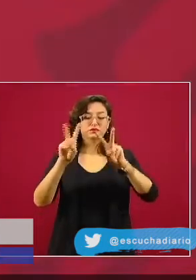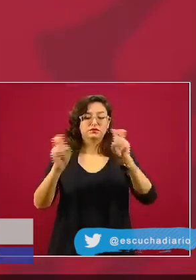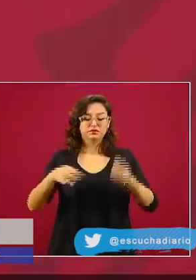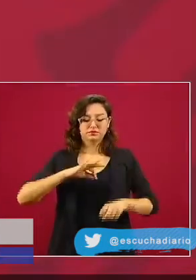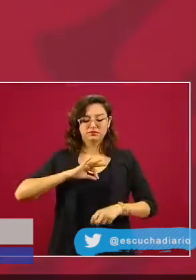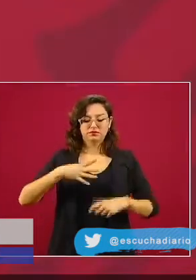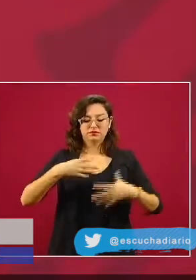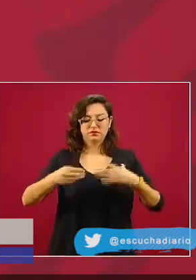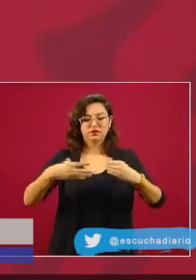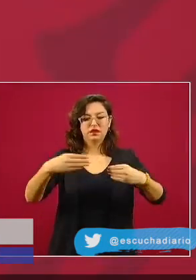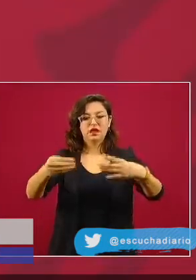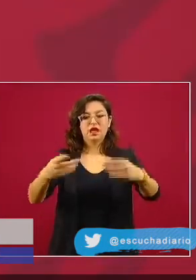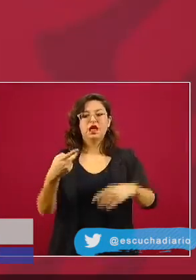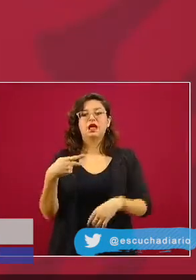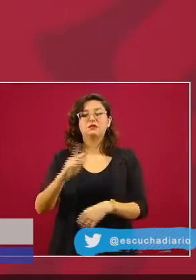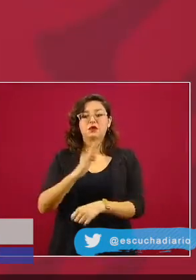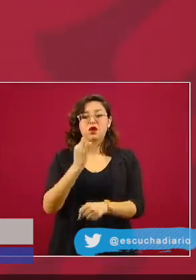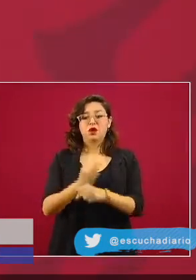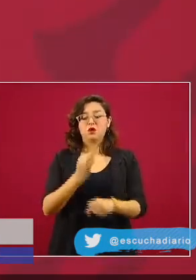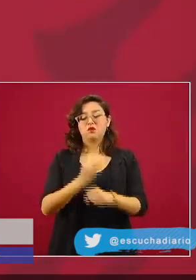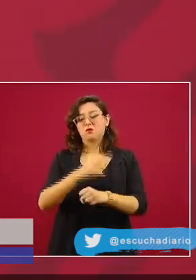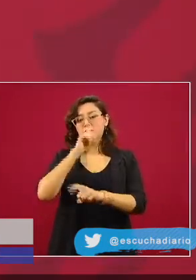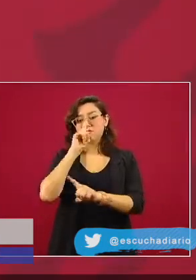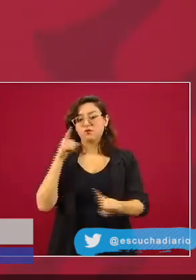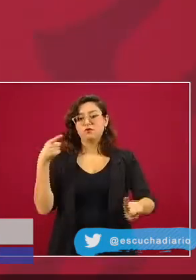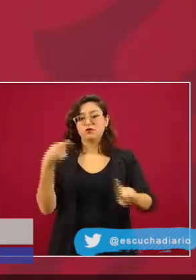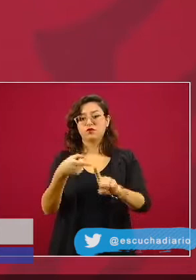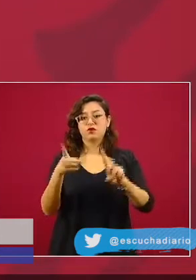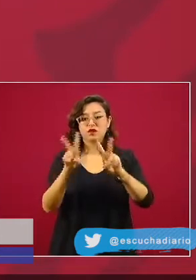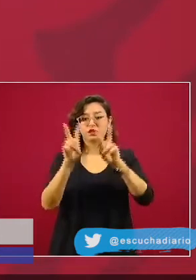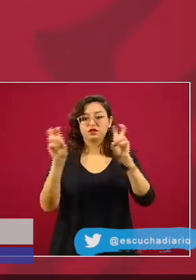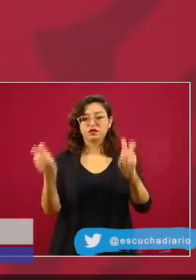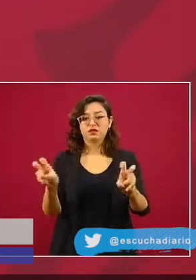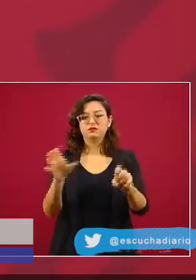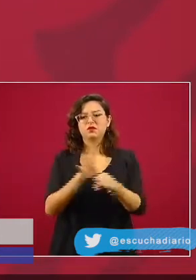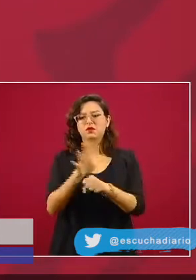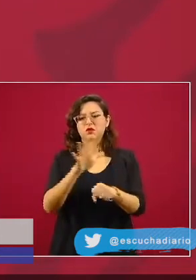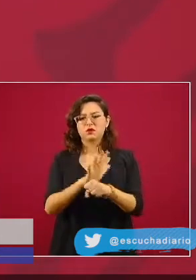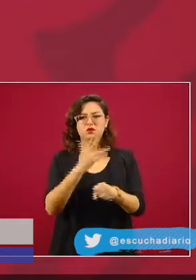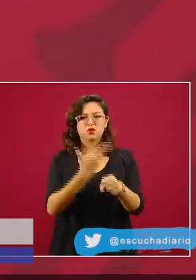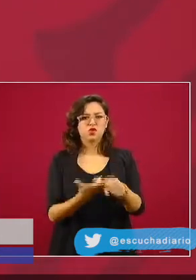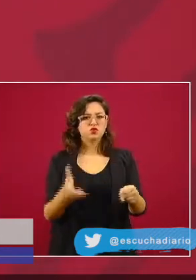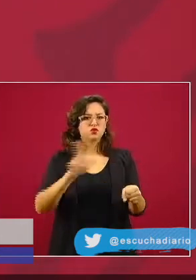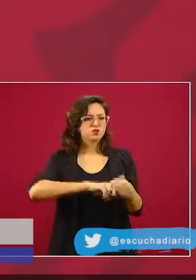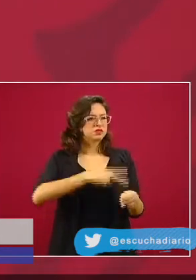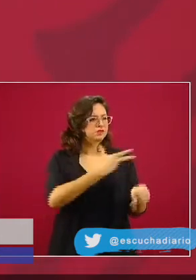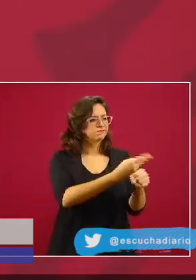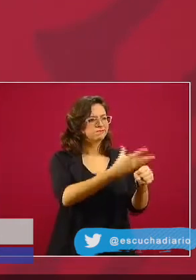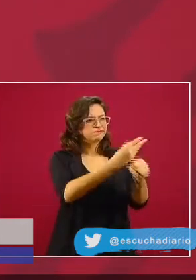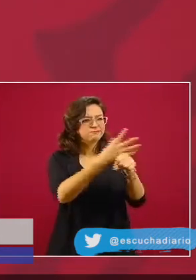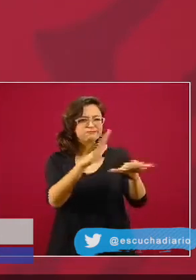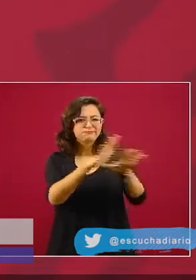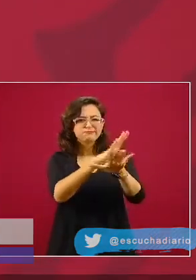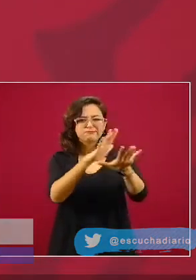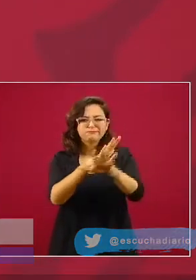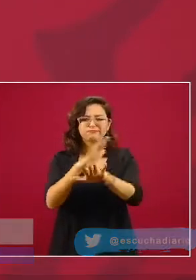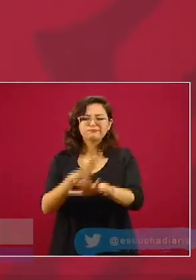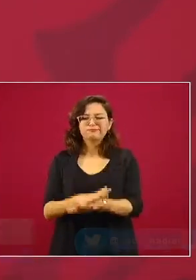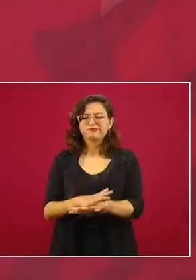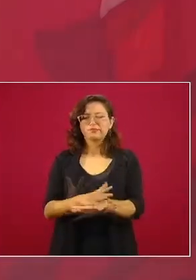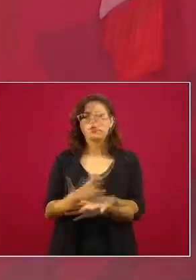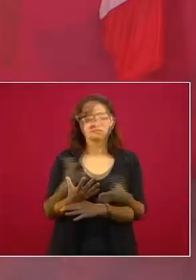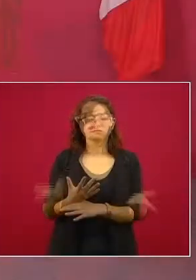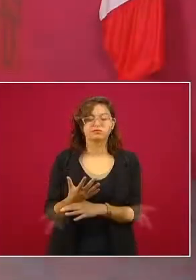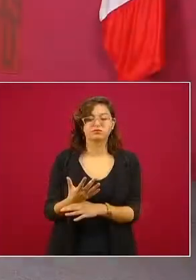el mundo que limitan las libertades de la gente y mientras tanto el presidente continuará denunciando la existencia de estas malas prácticas